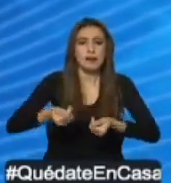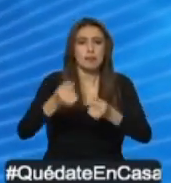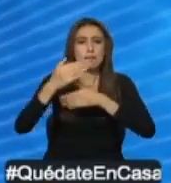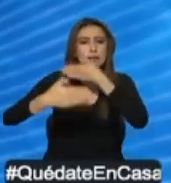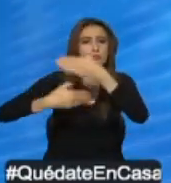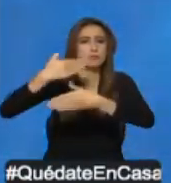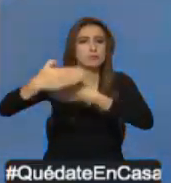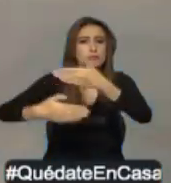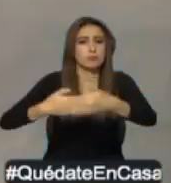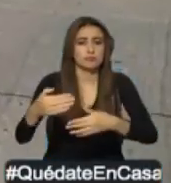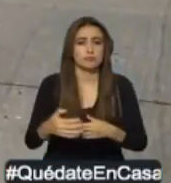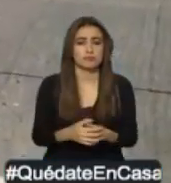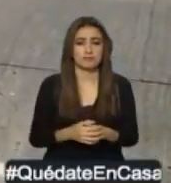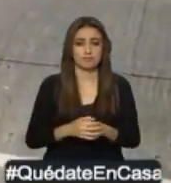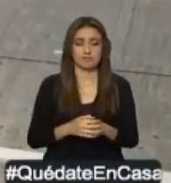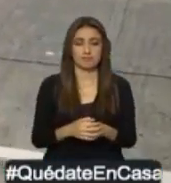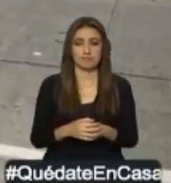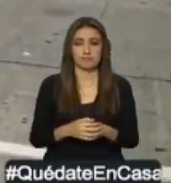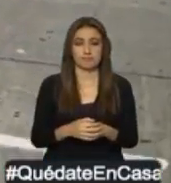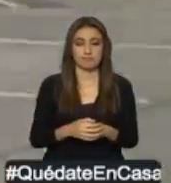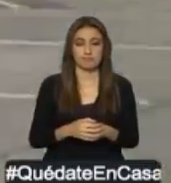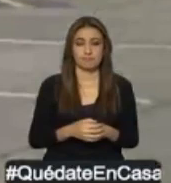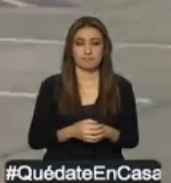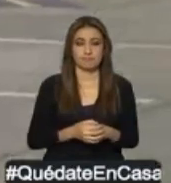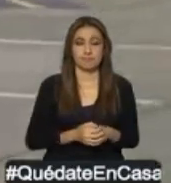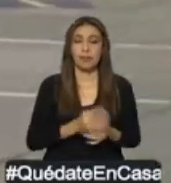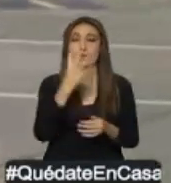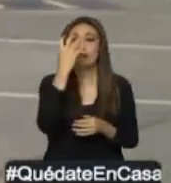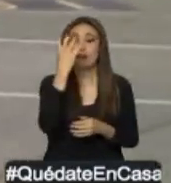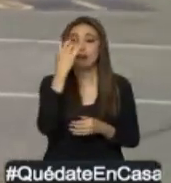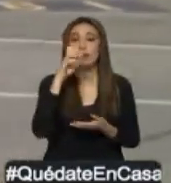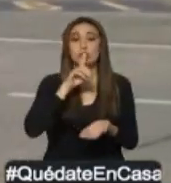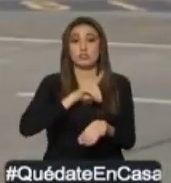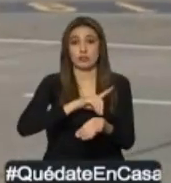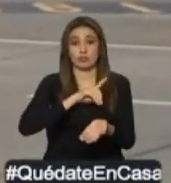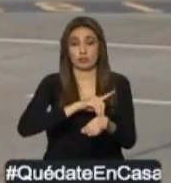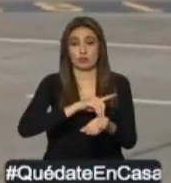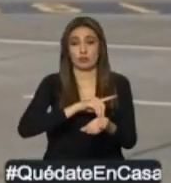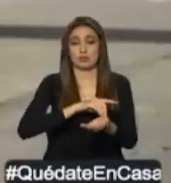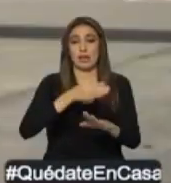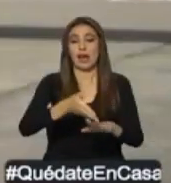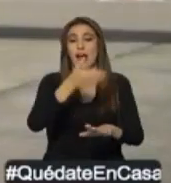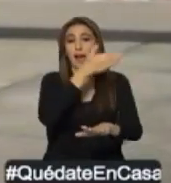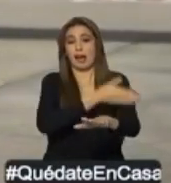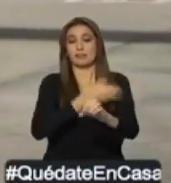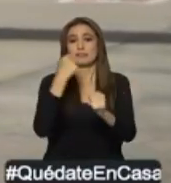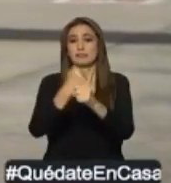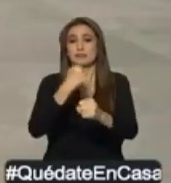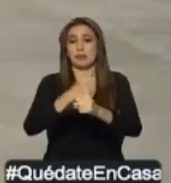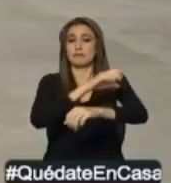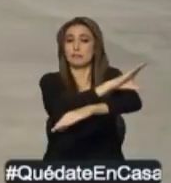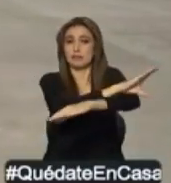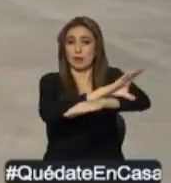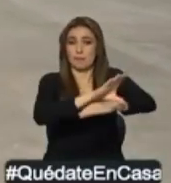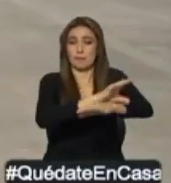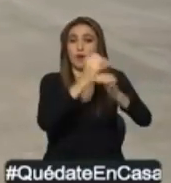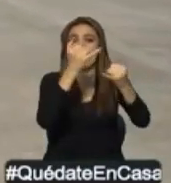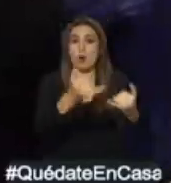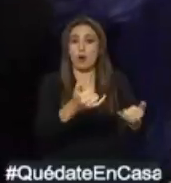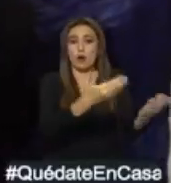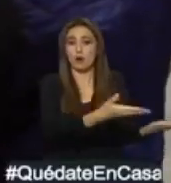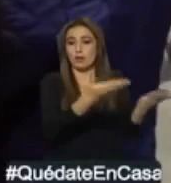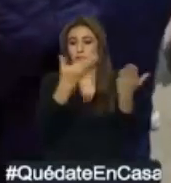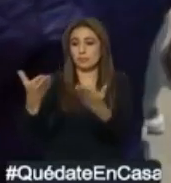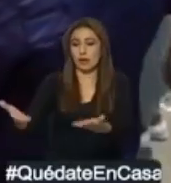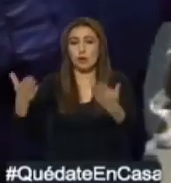procesos aduaneros. 14 médicos rurales arribaron a la ciudad de Guayaquil para brindar su contingente en